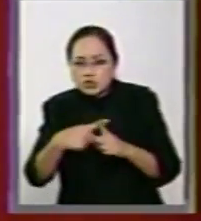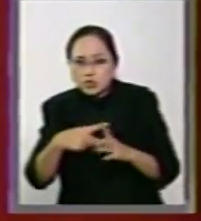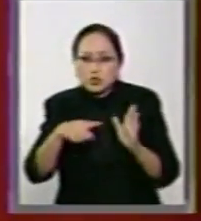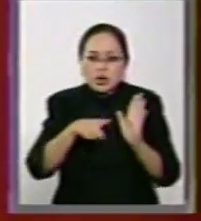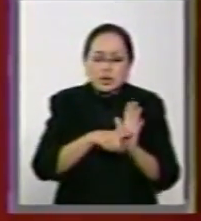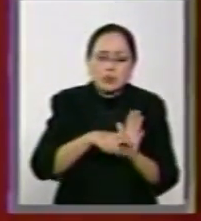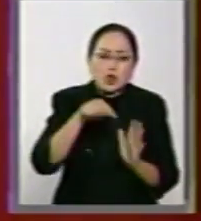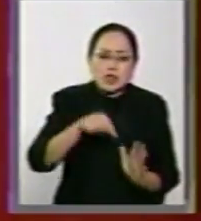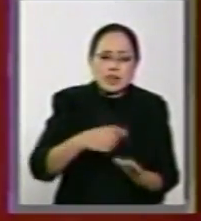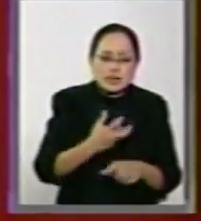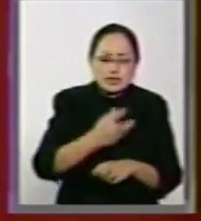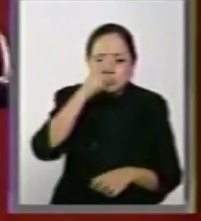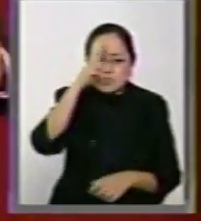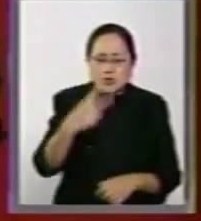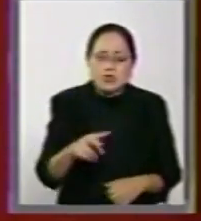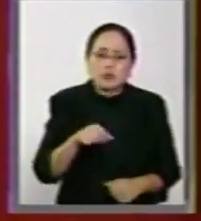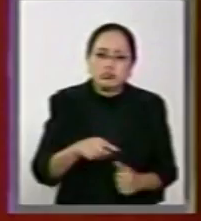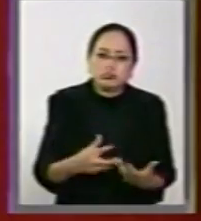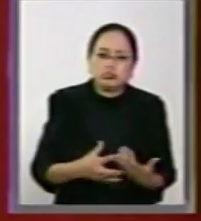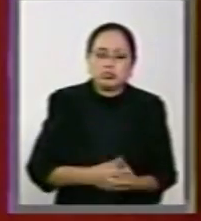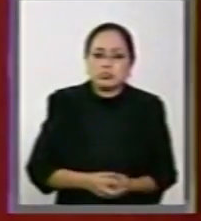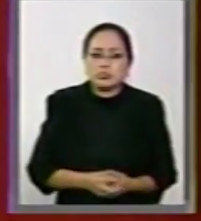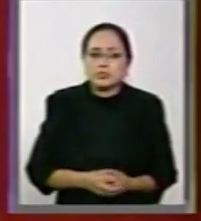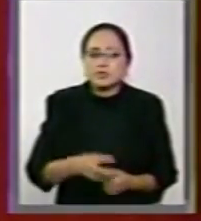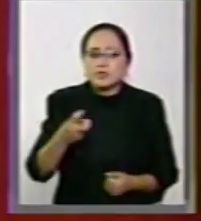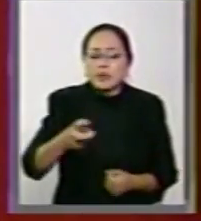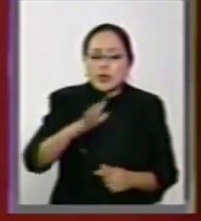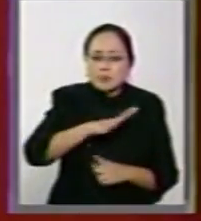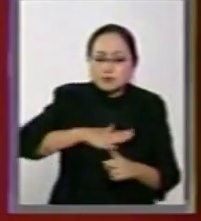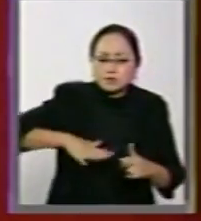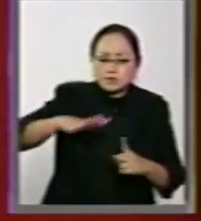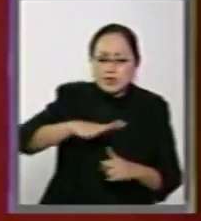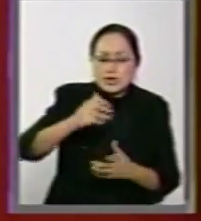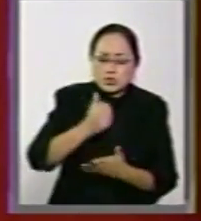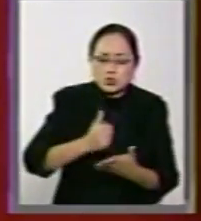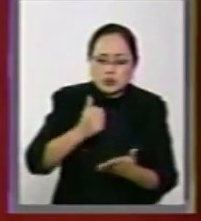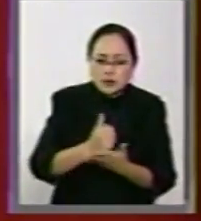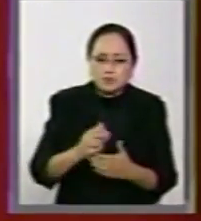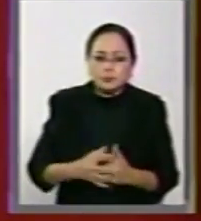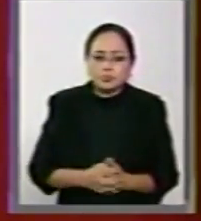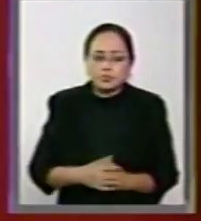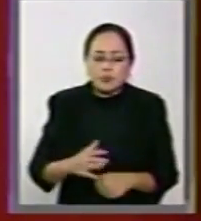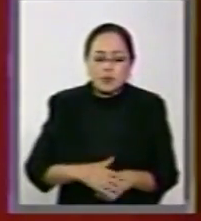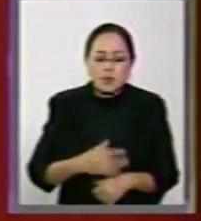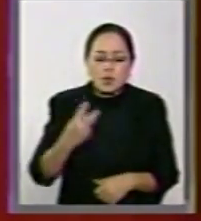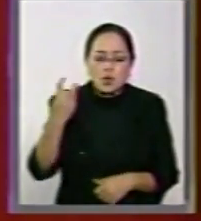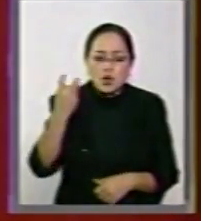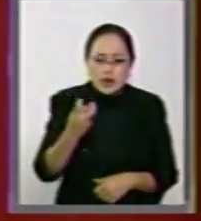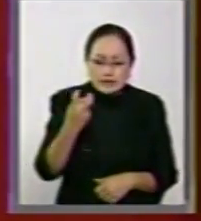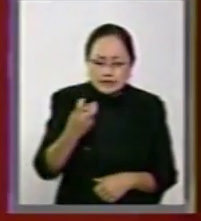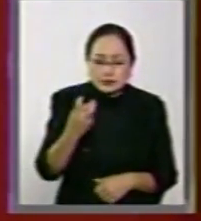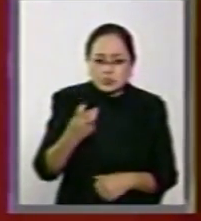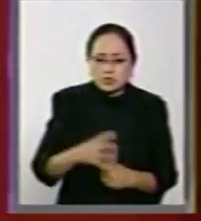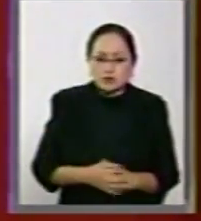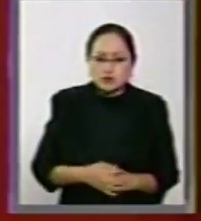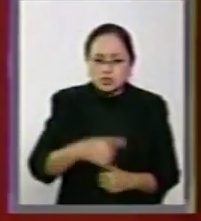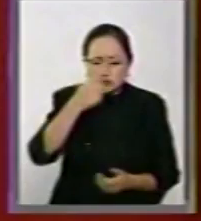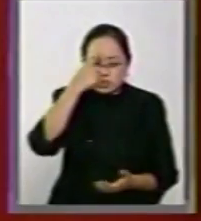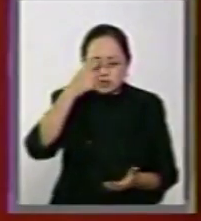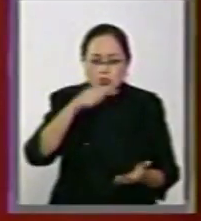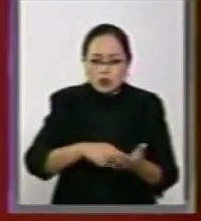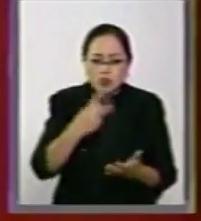al Estado de México, a esta zona metropolitana. Y por eso creo que esta